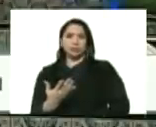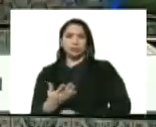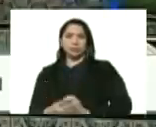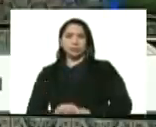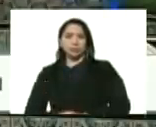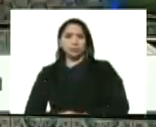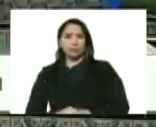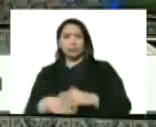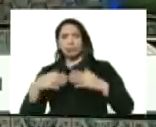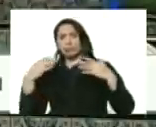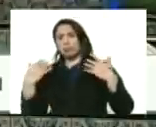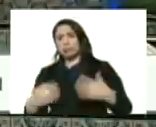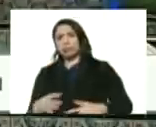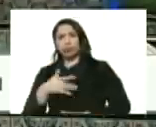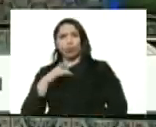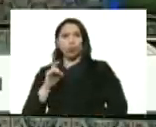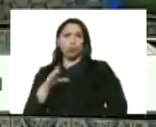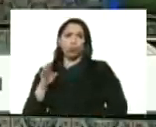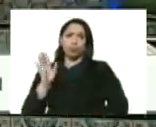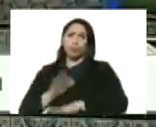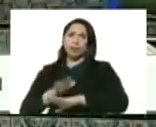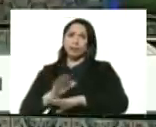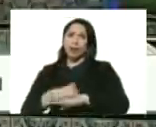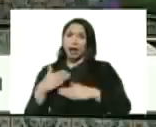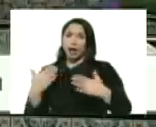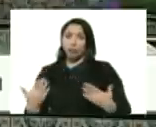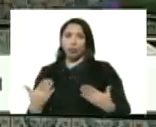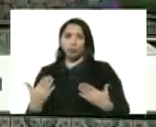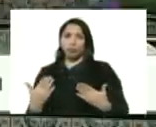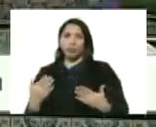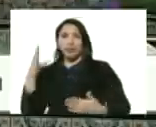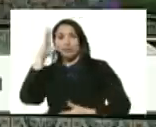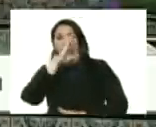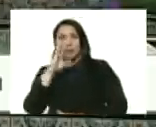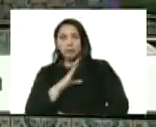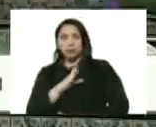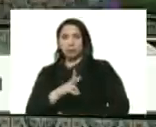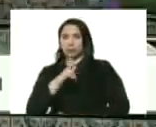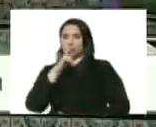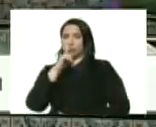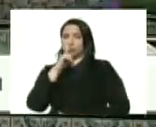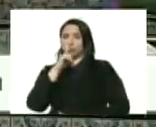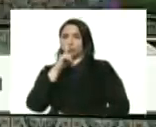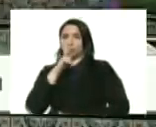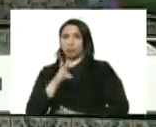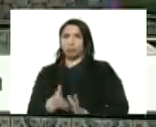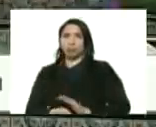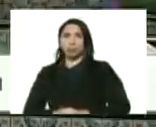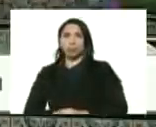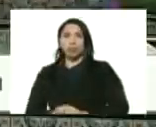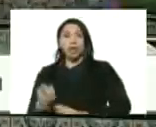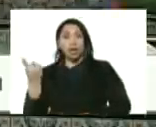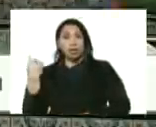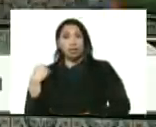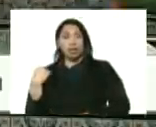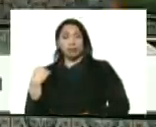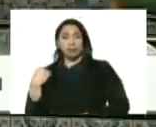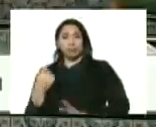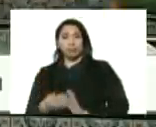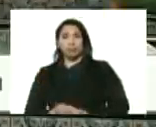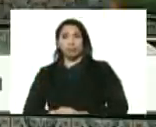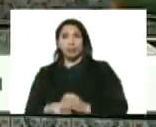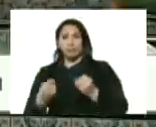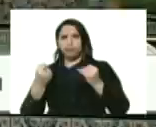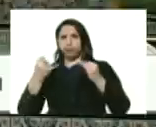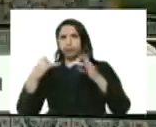muy doloroso lo que está pasando en Brasil ayer tuvo el récord de